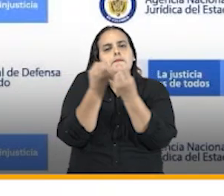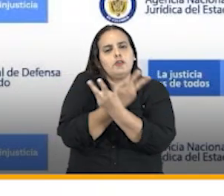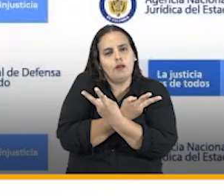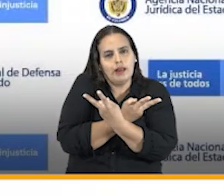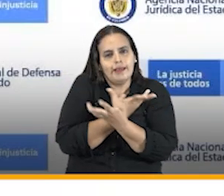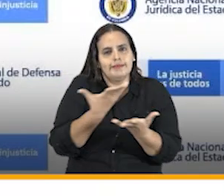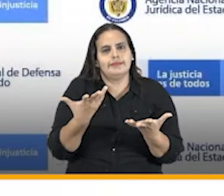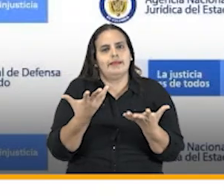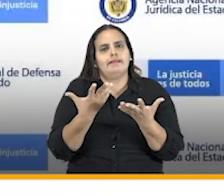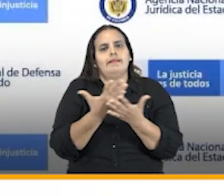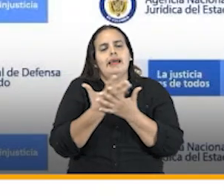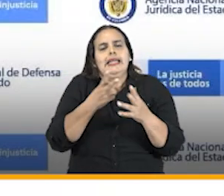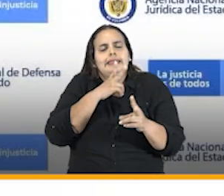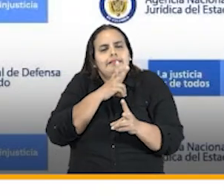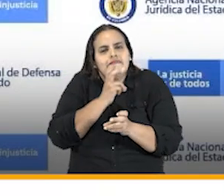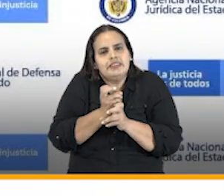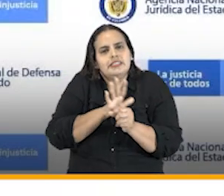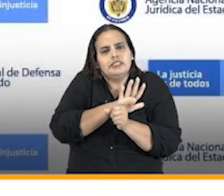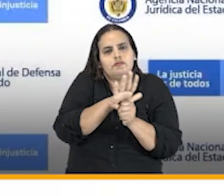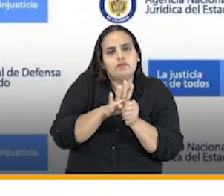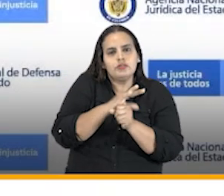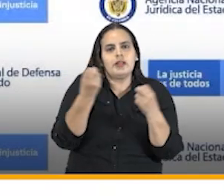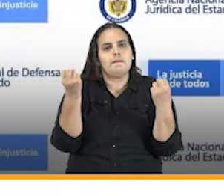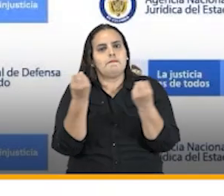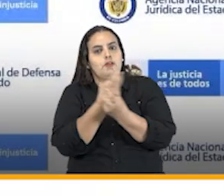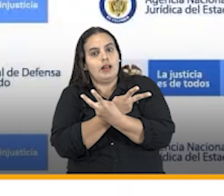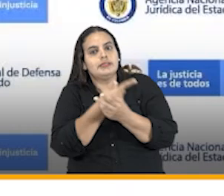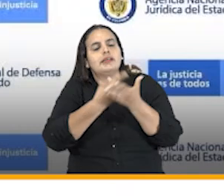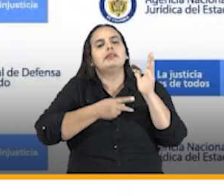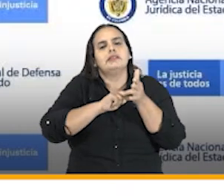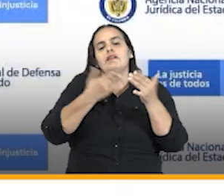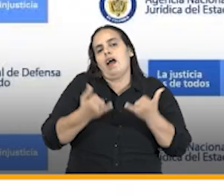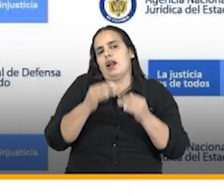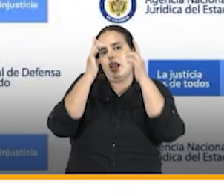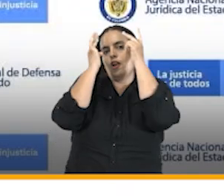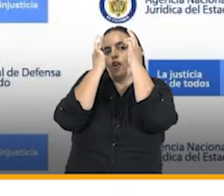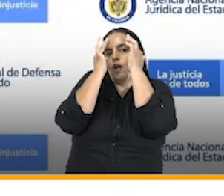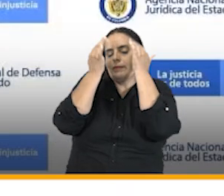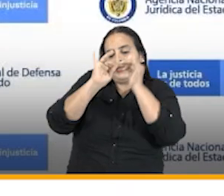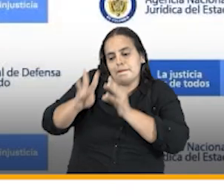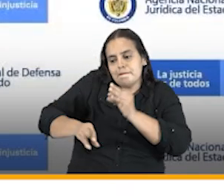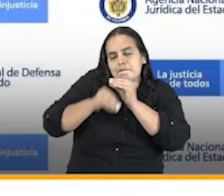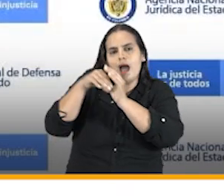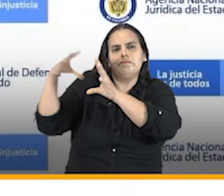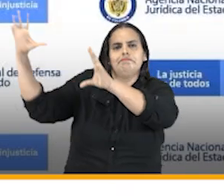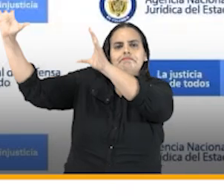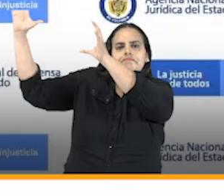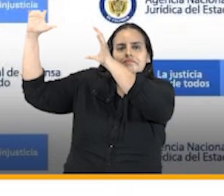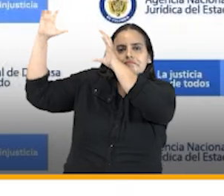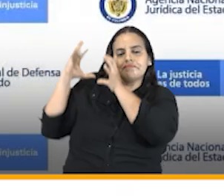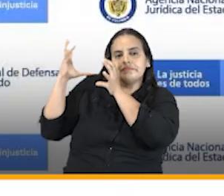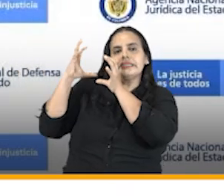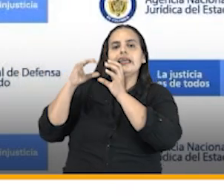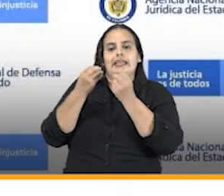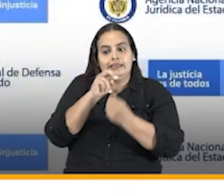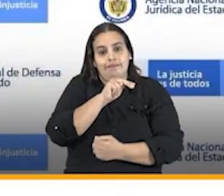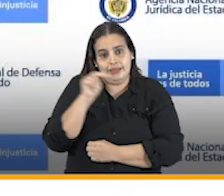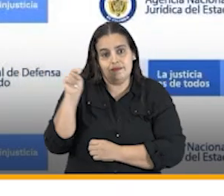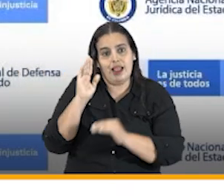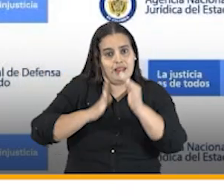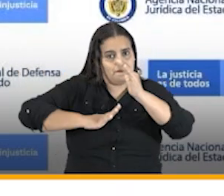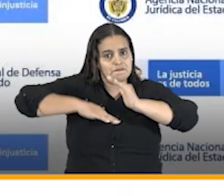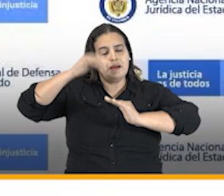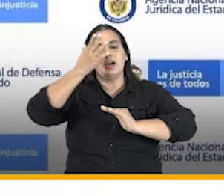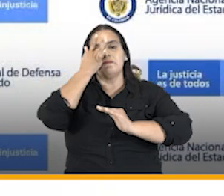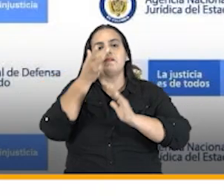de situaciones difíciles de violencia tienen obviamente una carga adicional y el nivel de complejidad también se